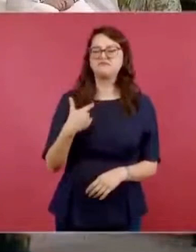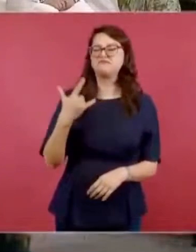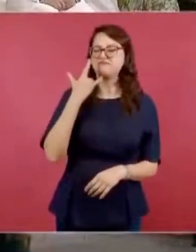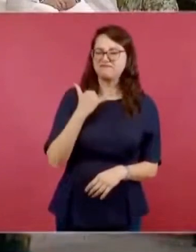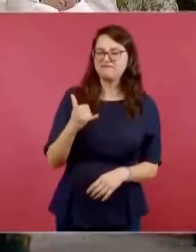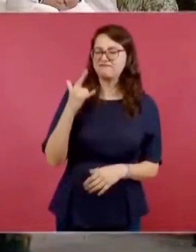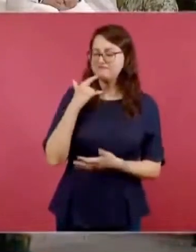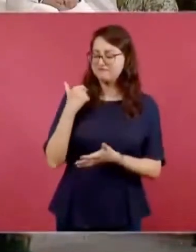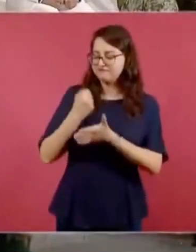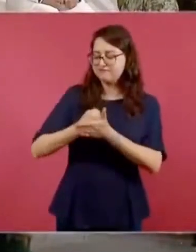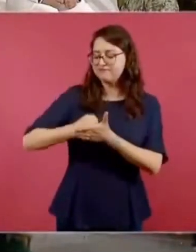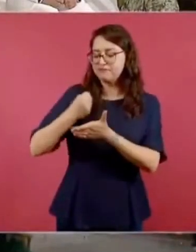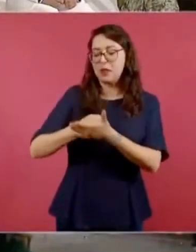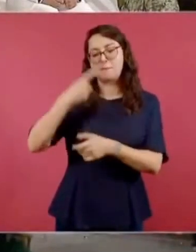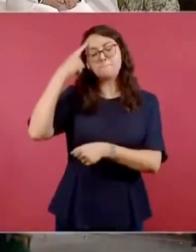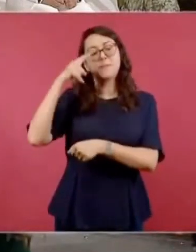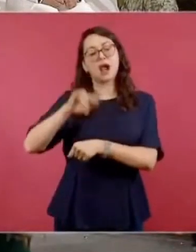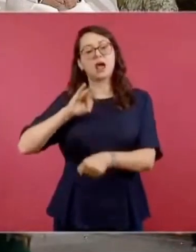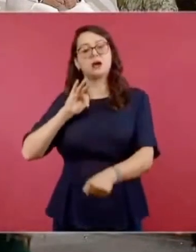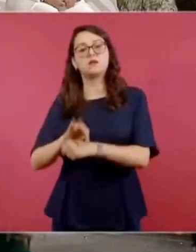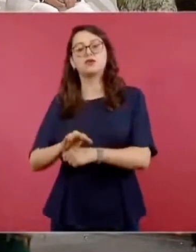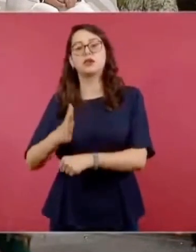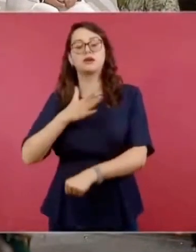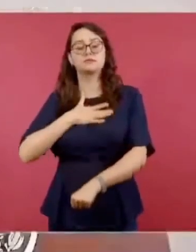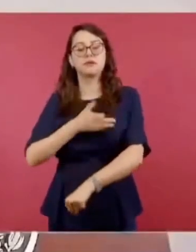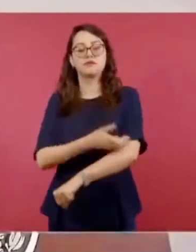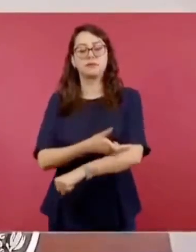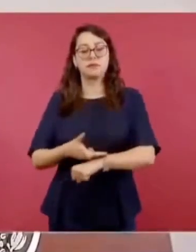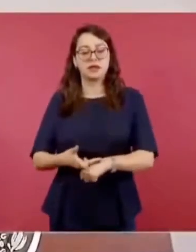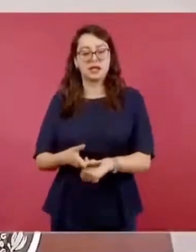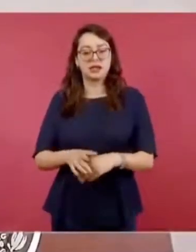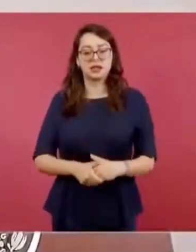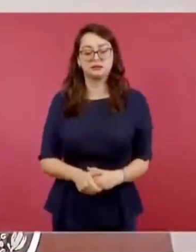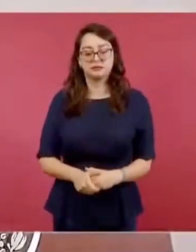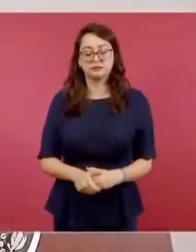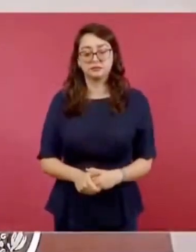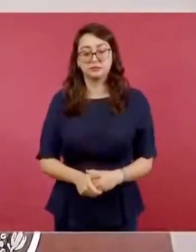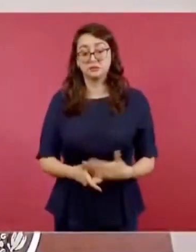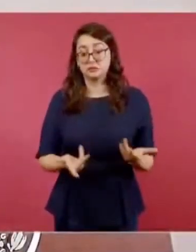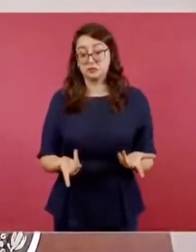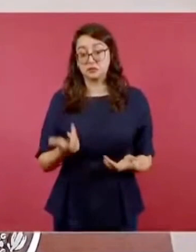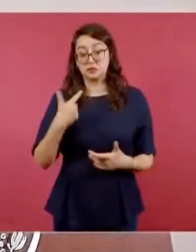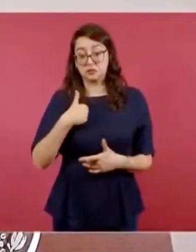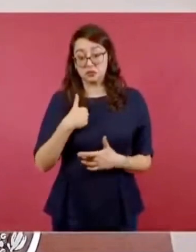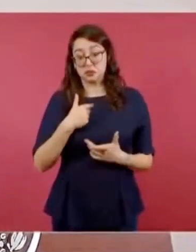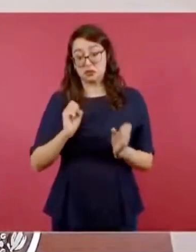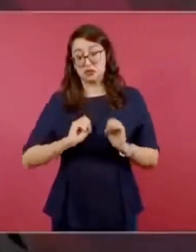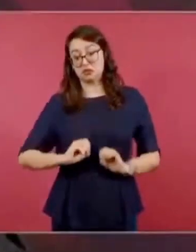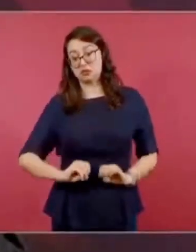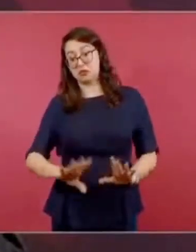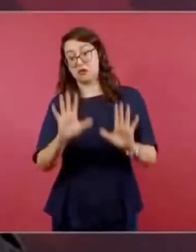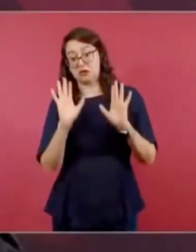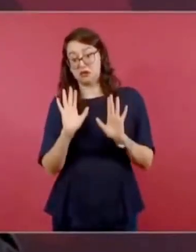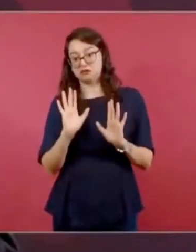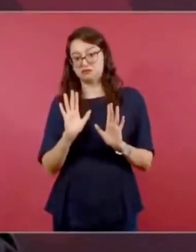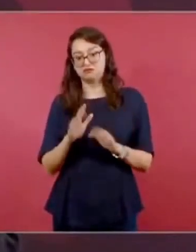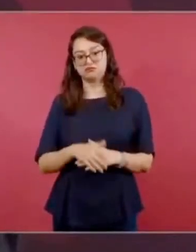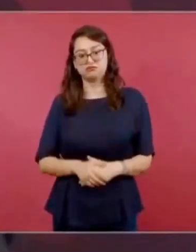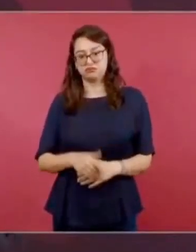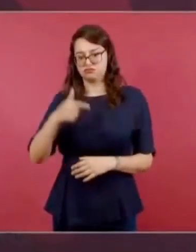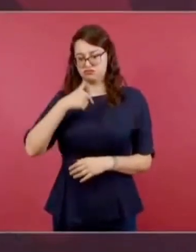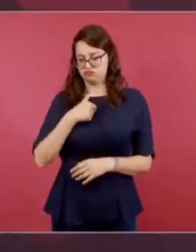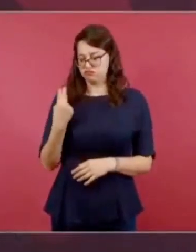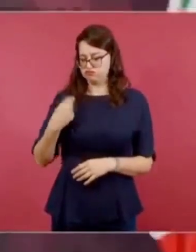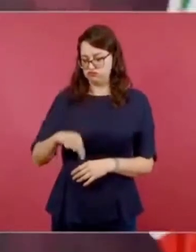por impedir más tragedias en mi familia. De otro modo, no sería digno de llamarme